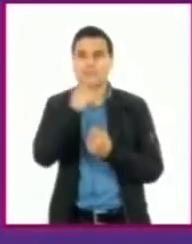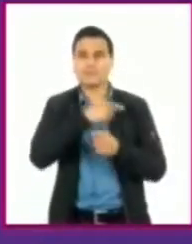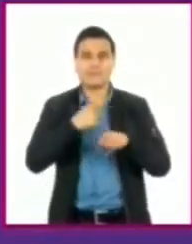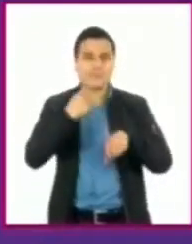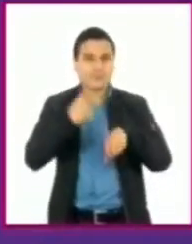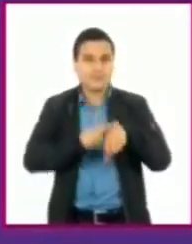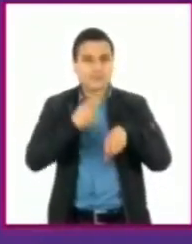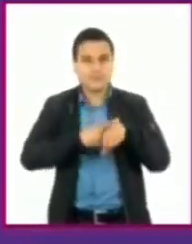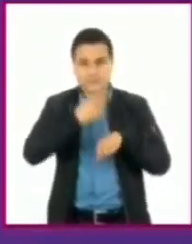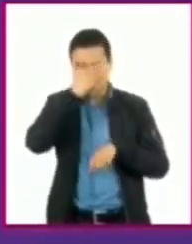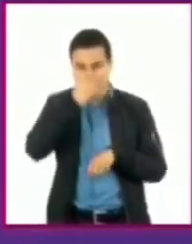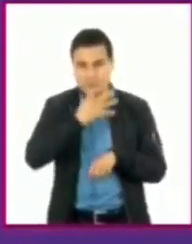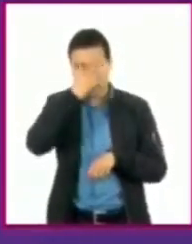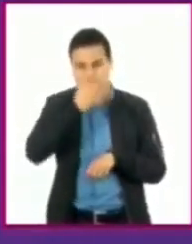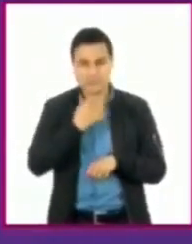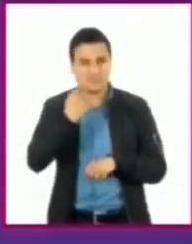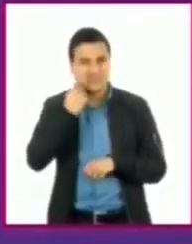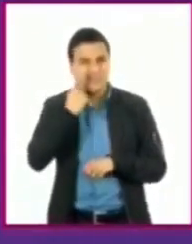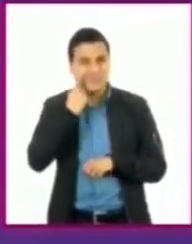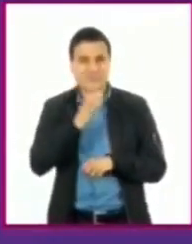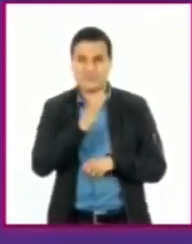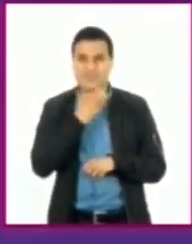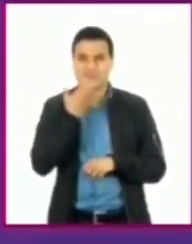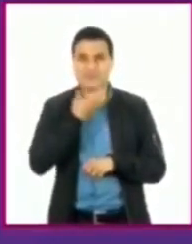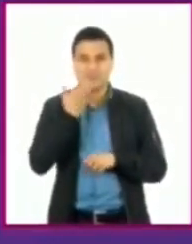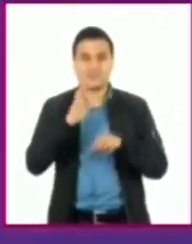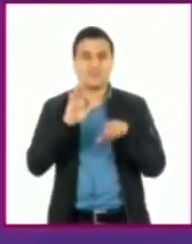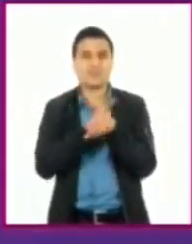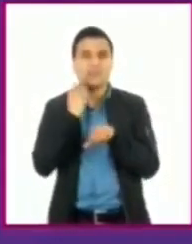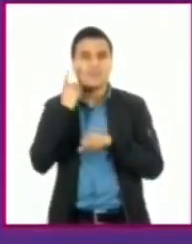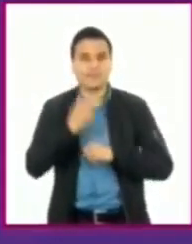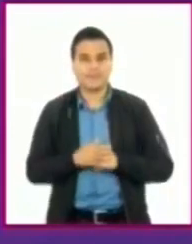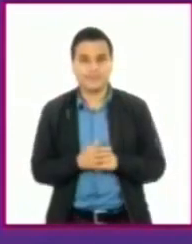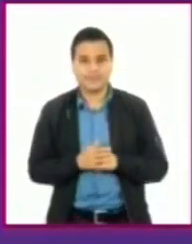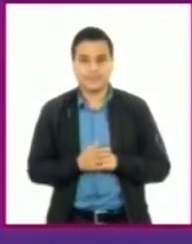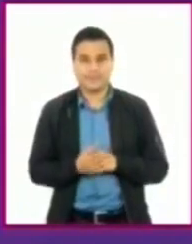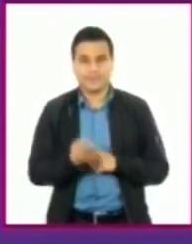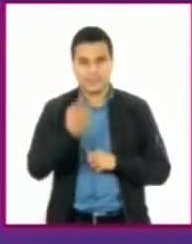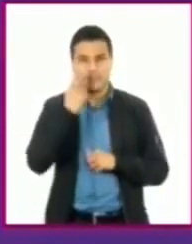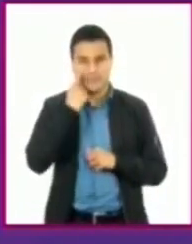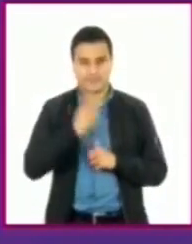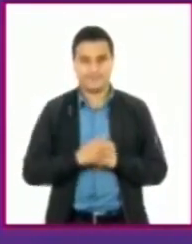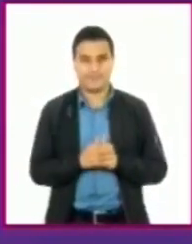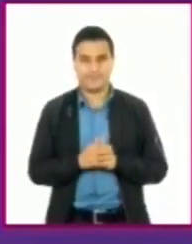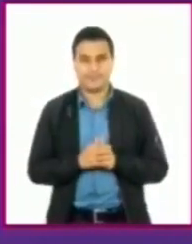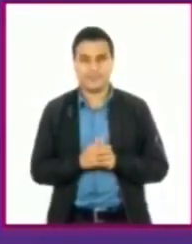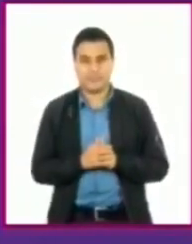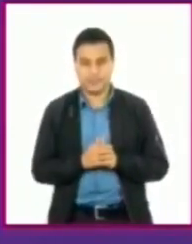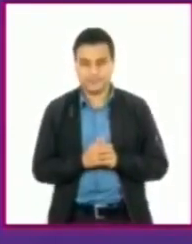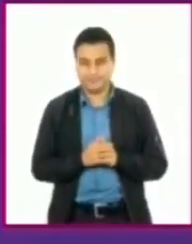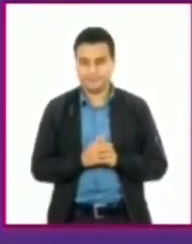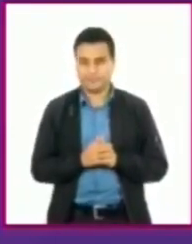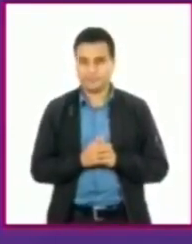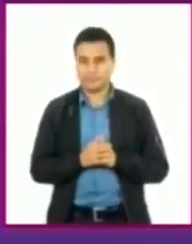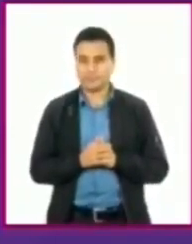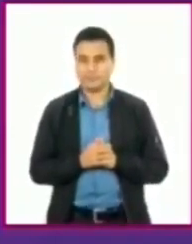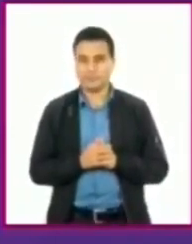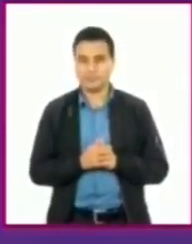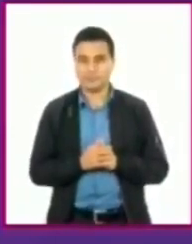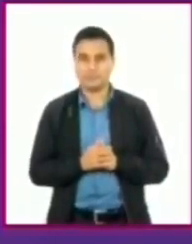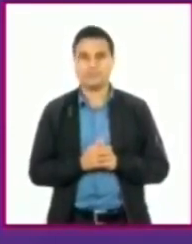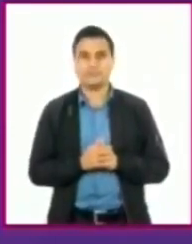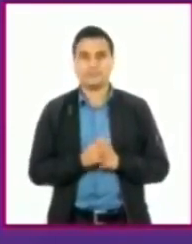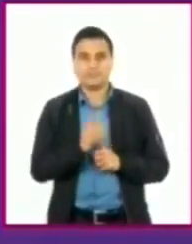gripa que otras? Bueno, mira, para entender eso hay que entender un poquito las funciones del